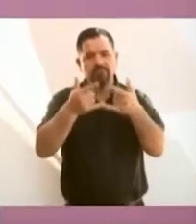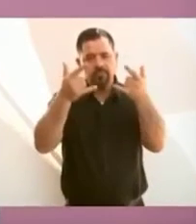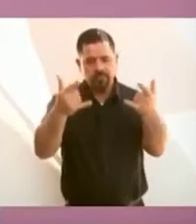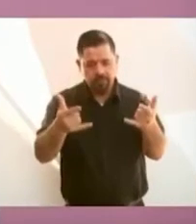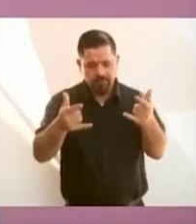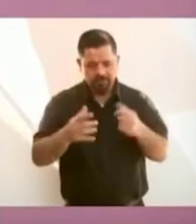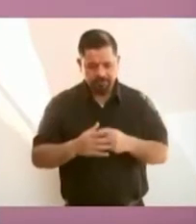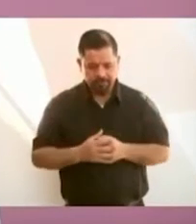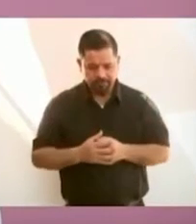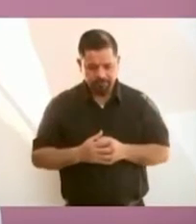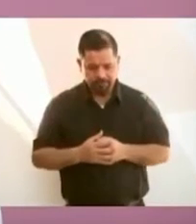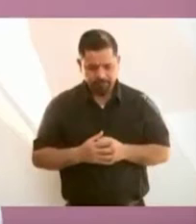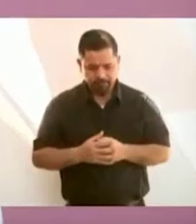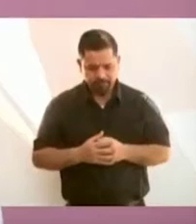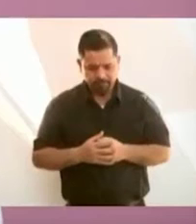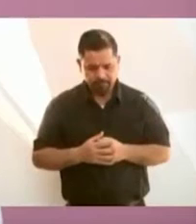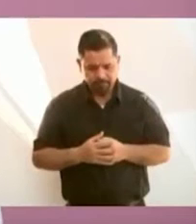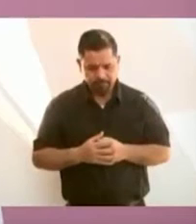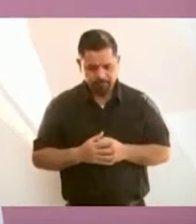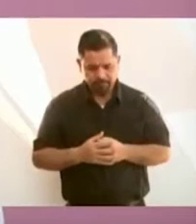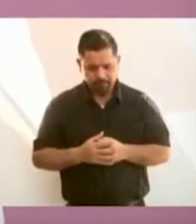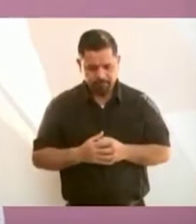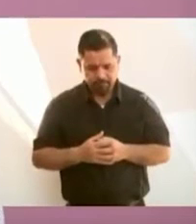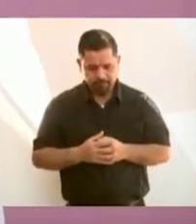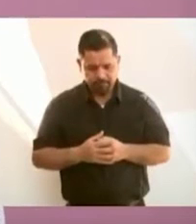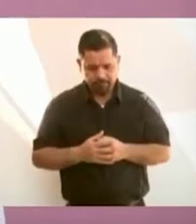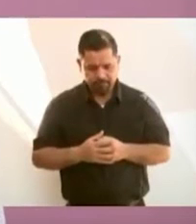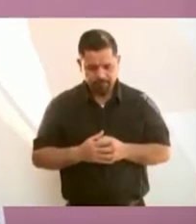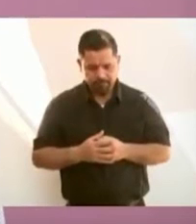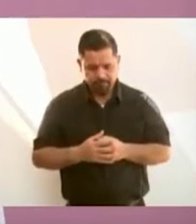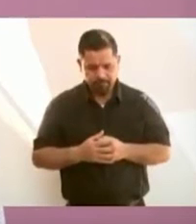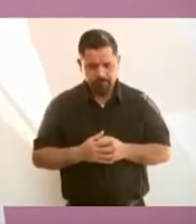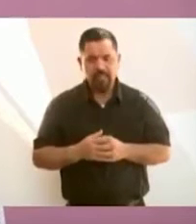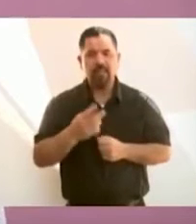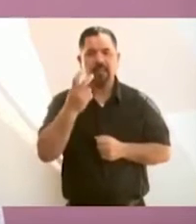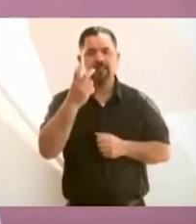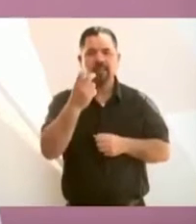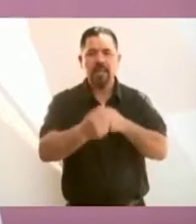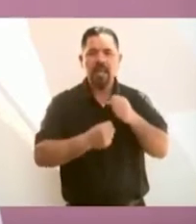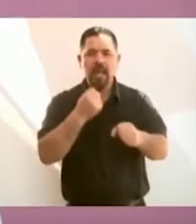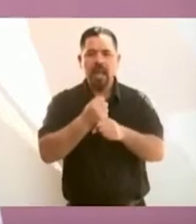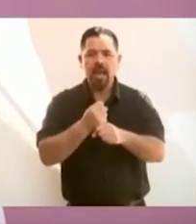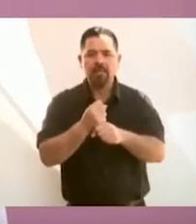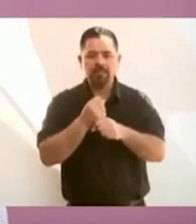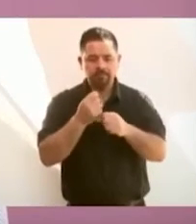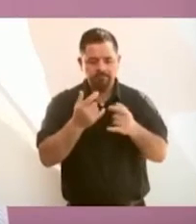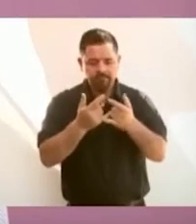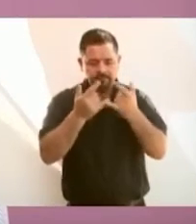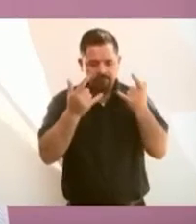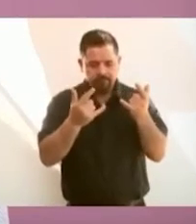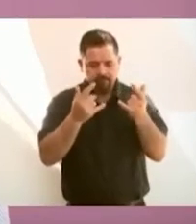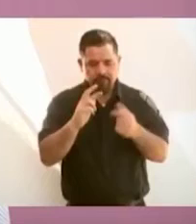a ser un año de conmemoración de festejos